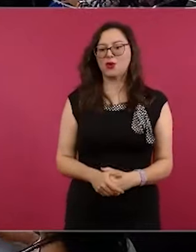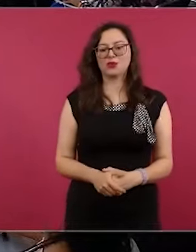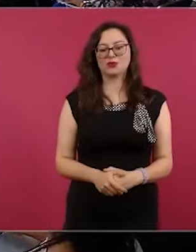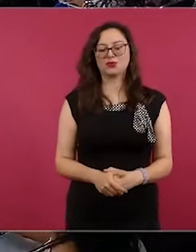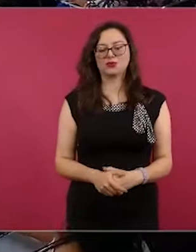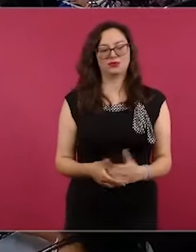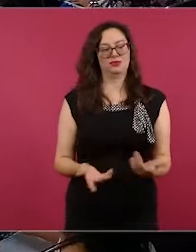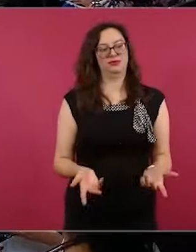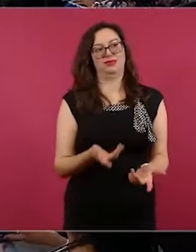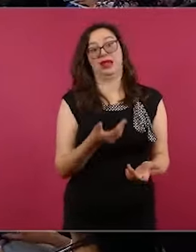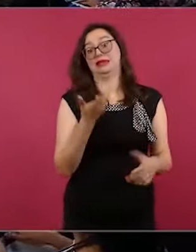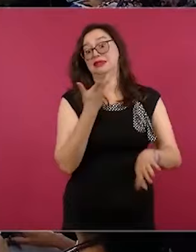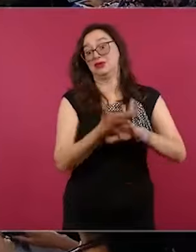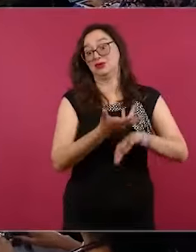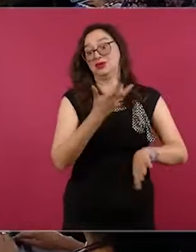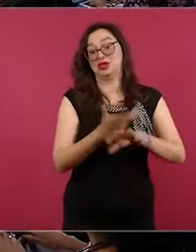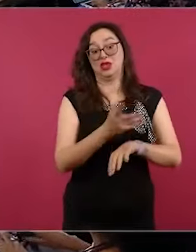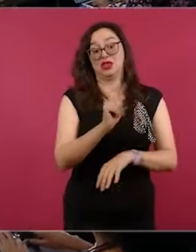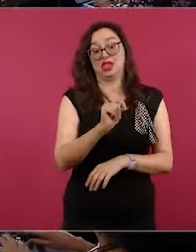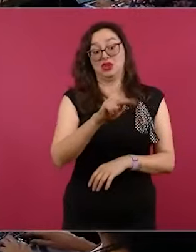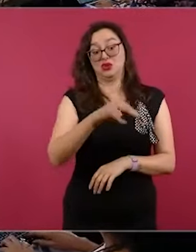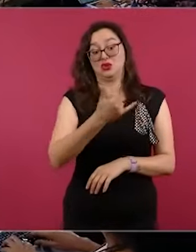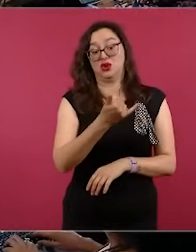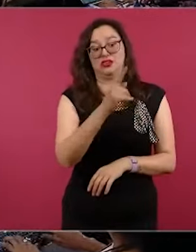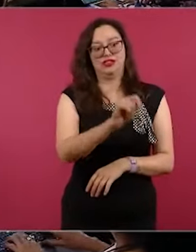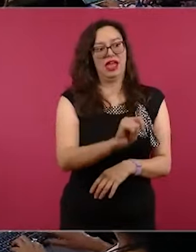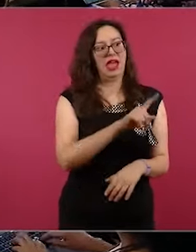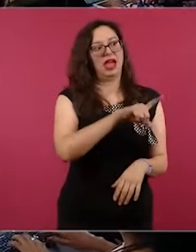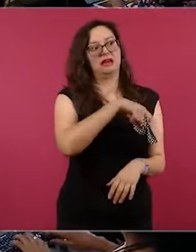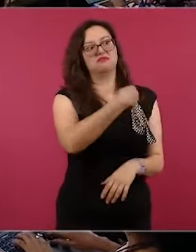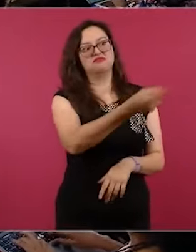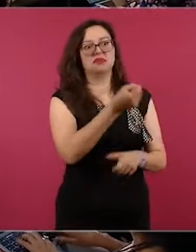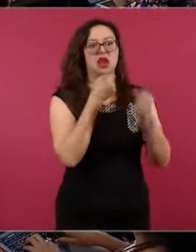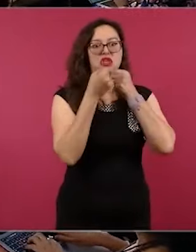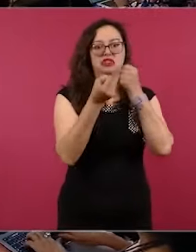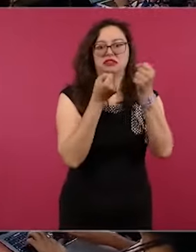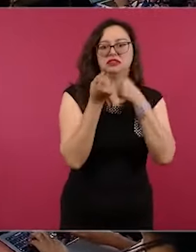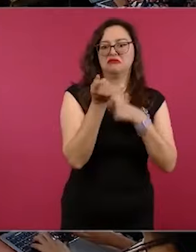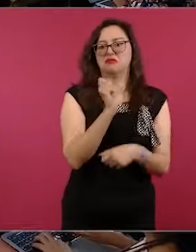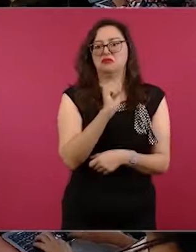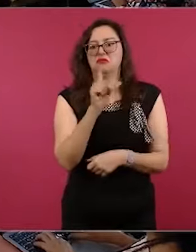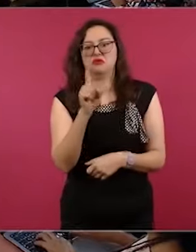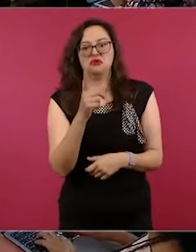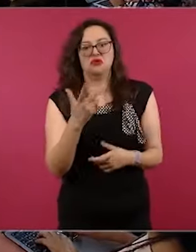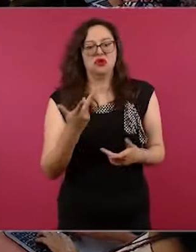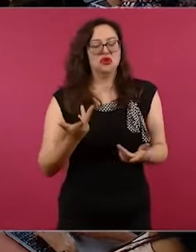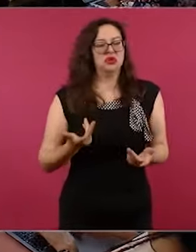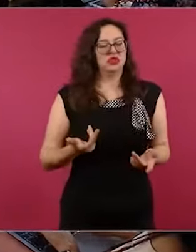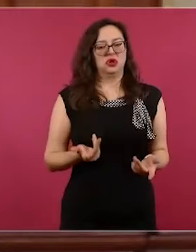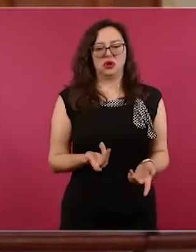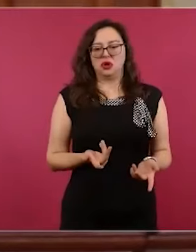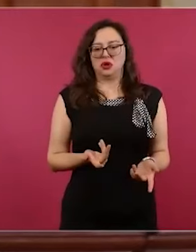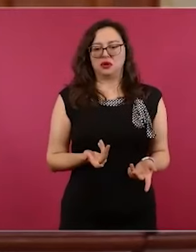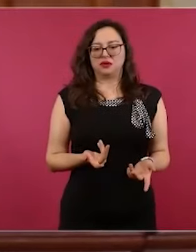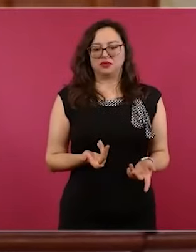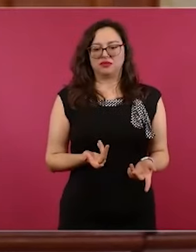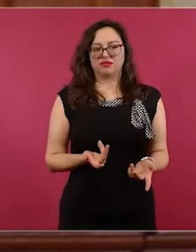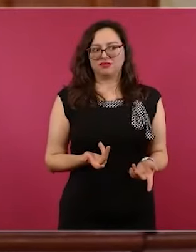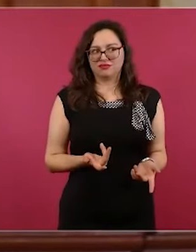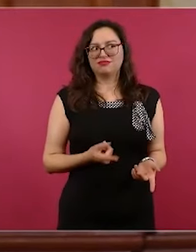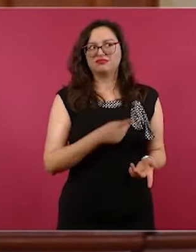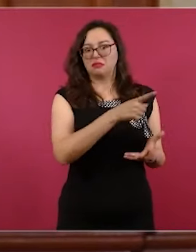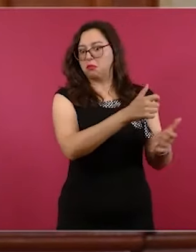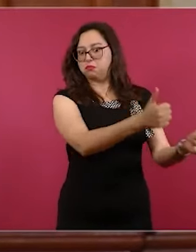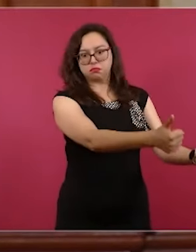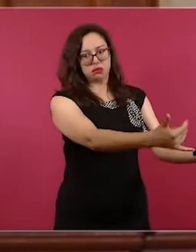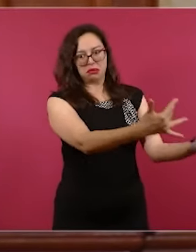adiós. Después del día 2 voy a recorrer todo el país. No voy a poder recorrer todas las regiones, pero cuando menos sí voy a estar en todos los estados antes de